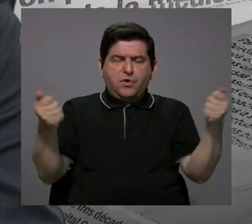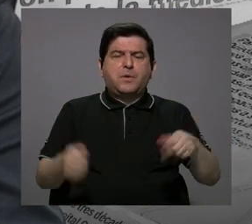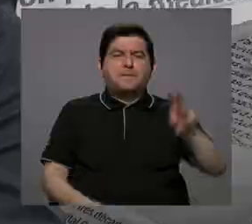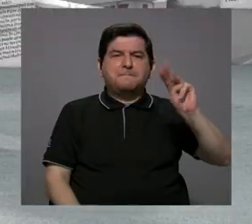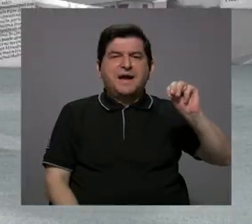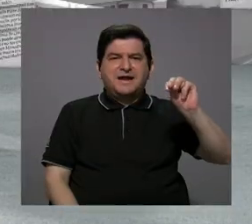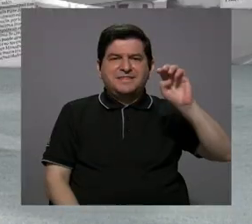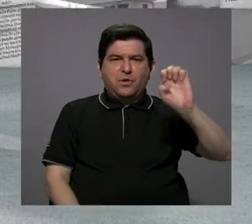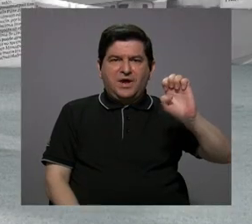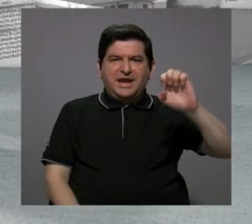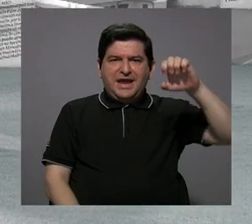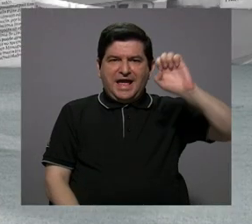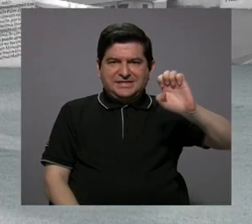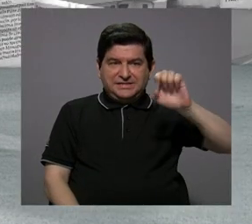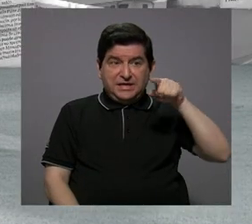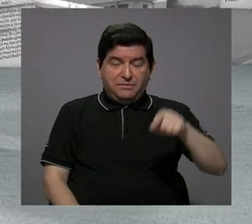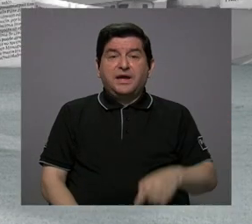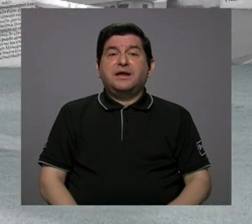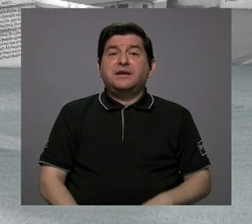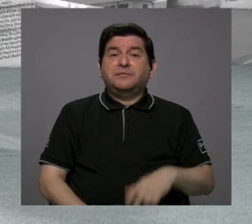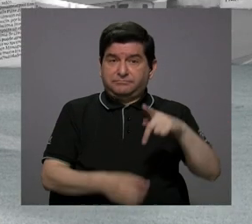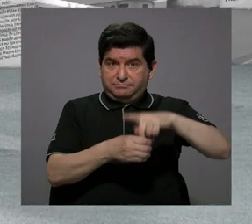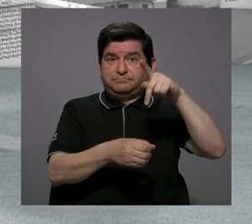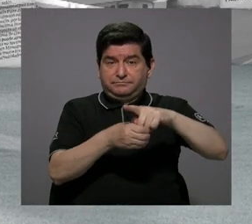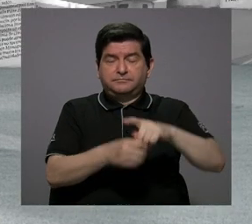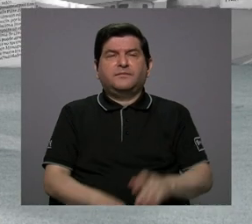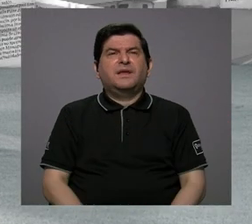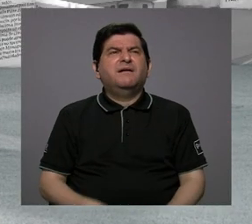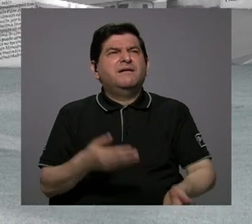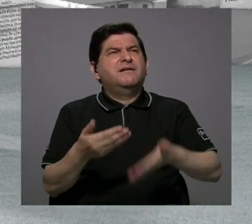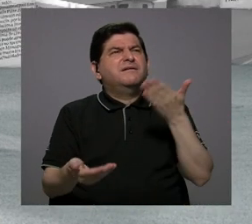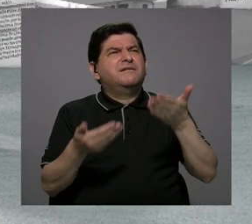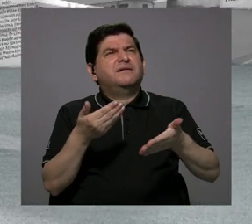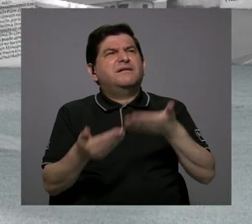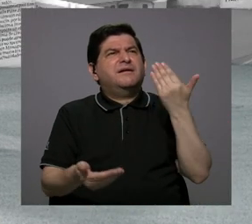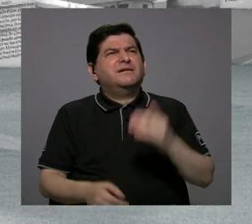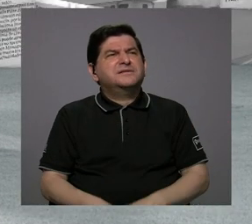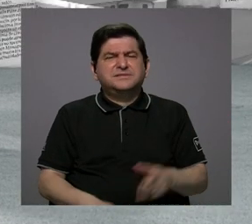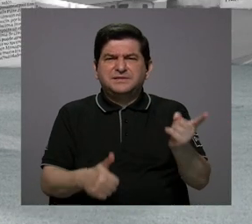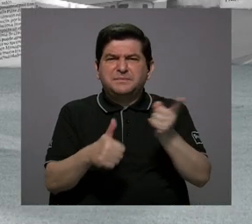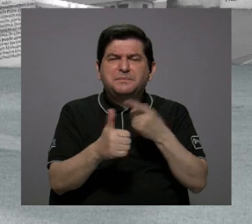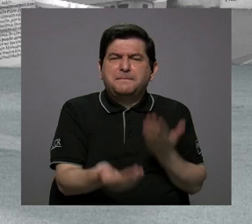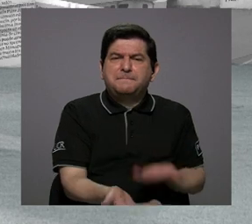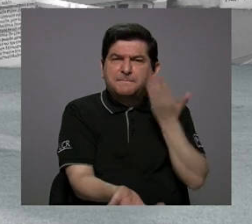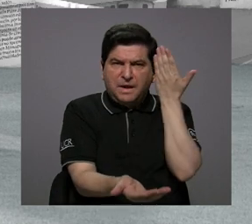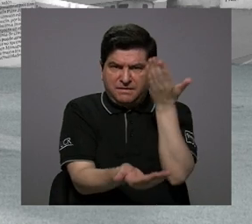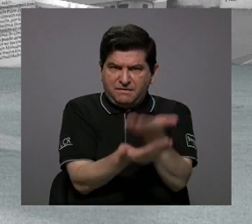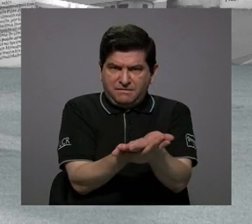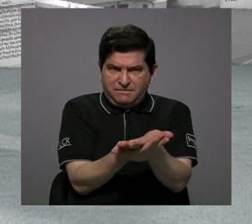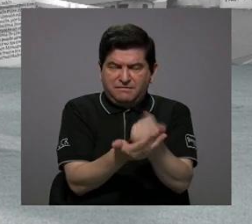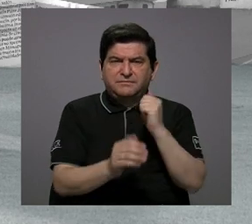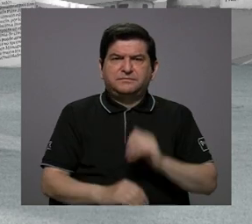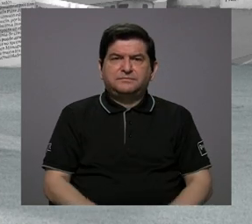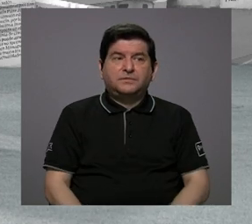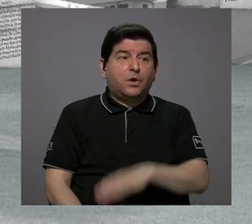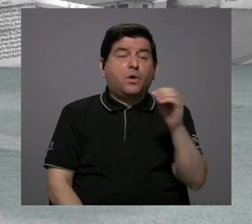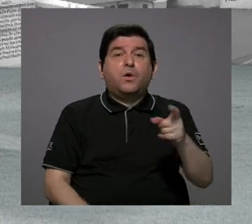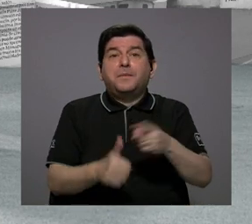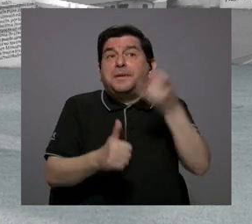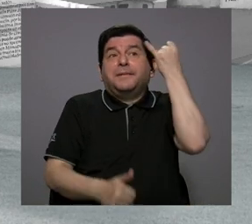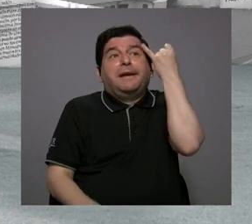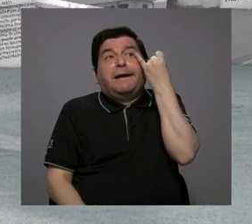Esquivel, y menciono esto porque prácticamente la primera propuesta o primera